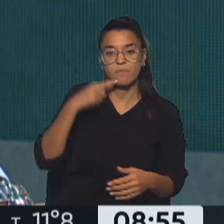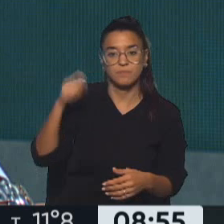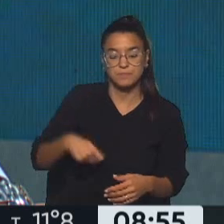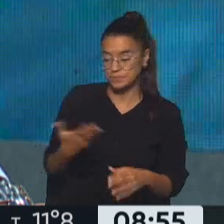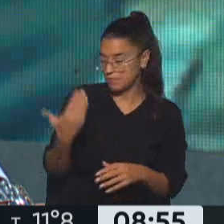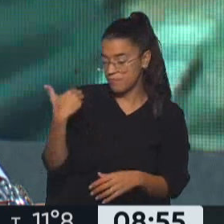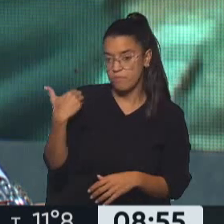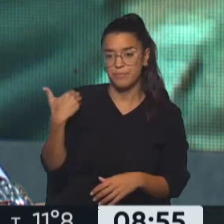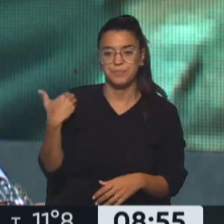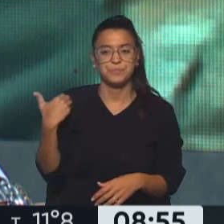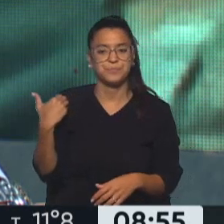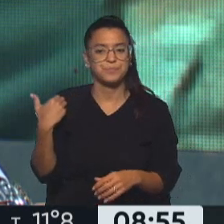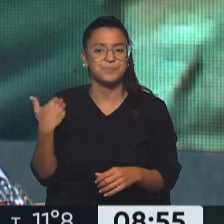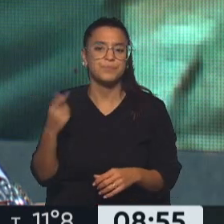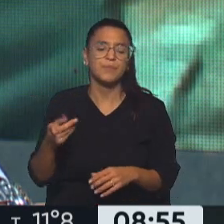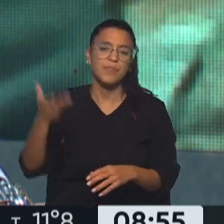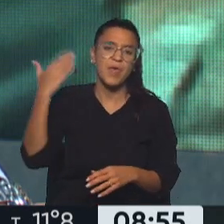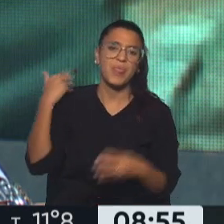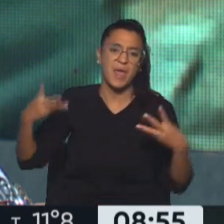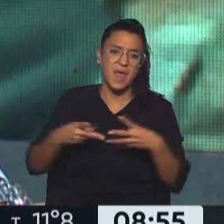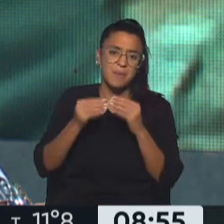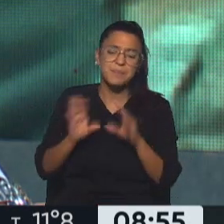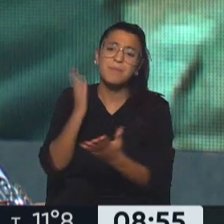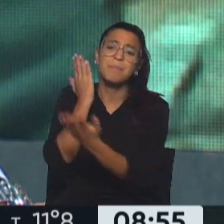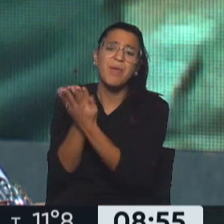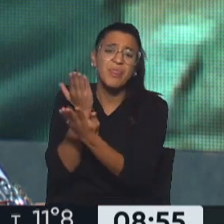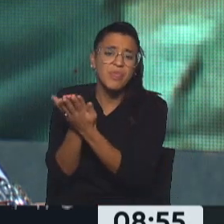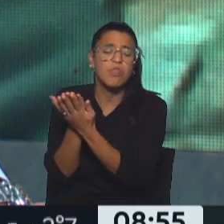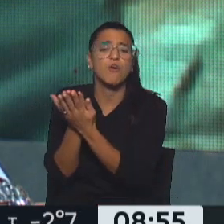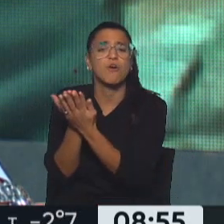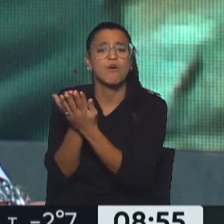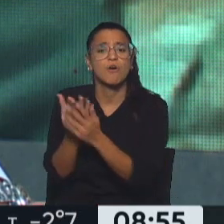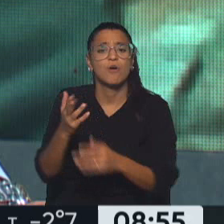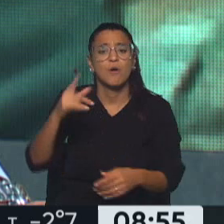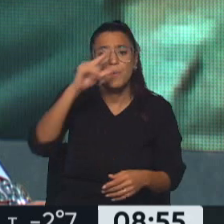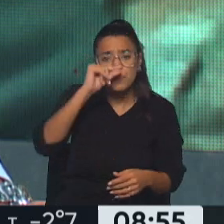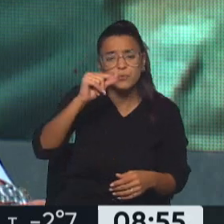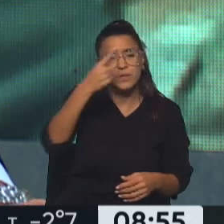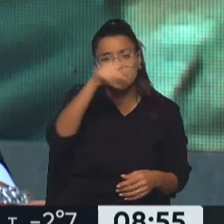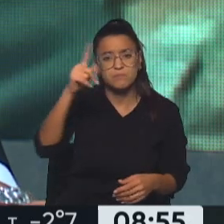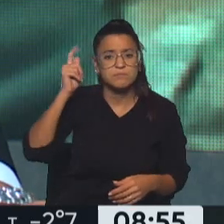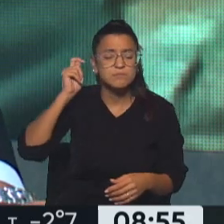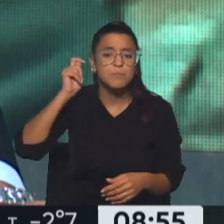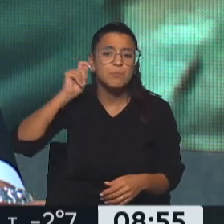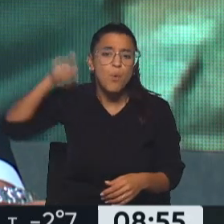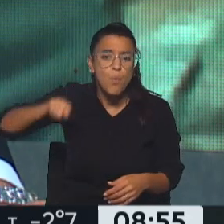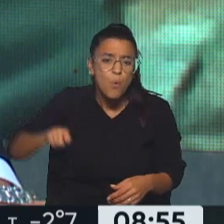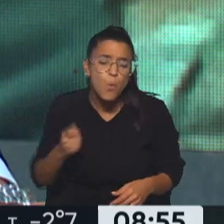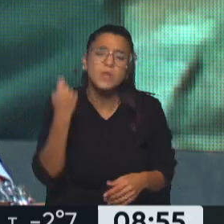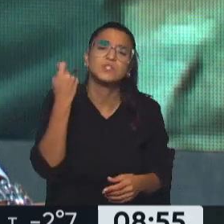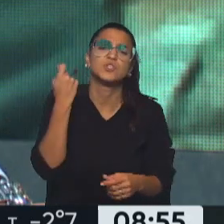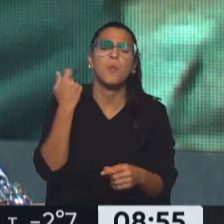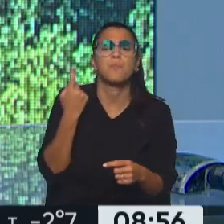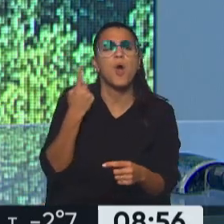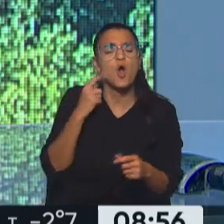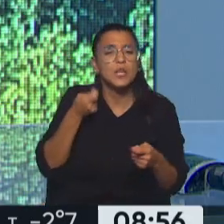jornada de ayer, que es el más grave desde el inicio de la guerra, que es el pedido a que Putin sea juzgado por crímenes de guerra. Exacto.